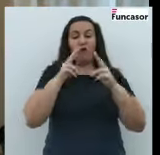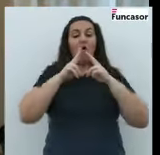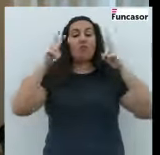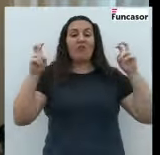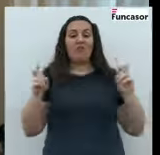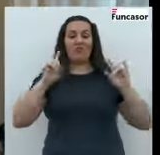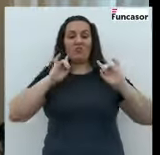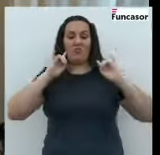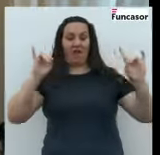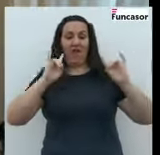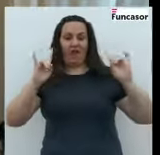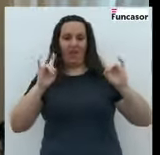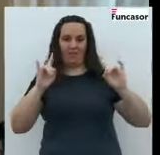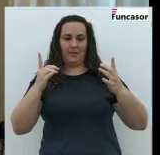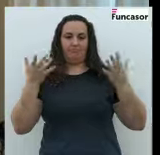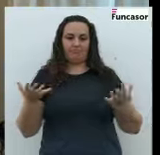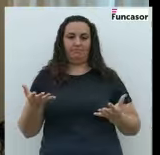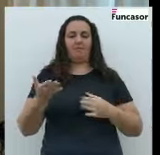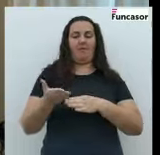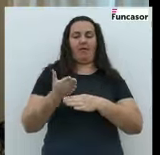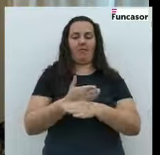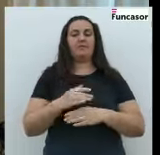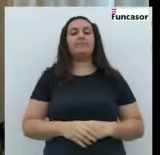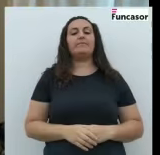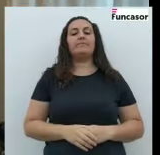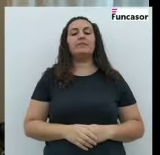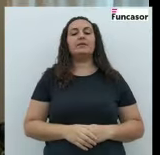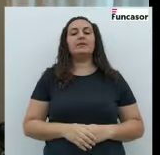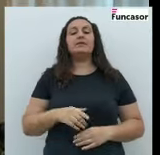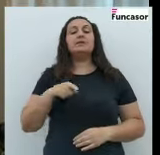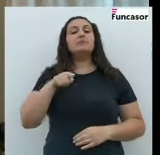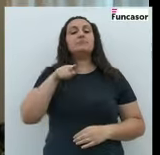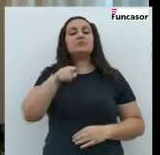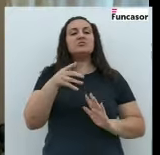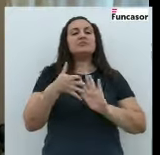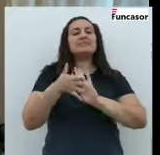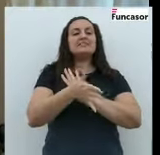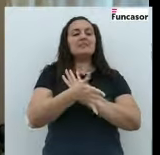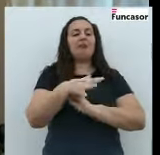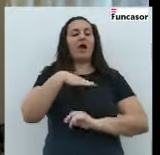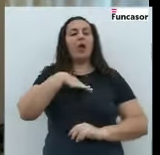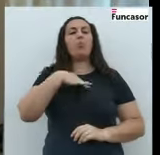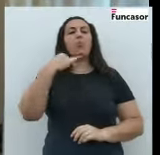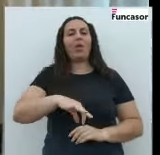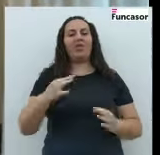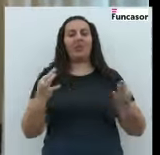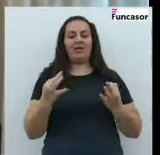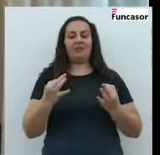antes del confinamiento y la declaración del estado de alarma. Esto nos va a